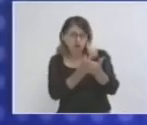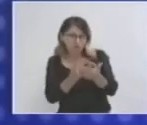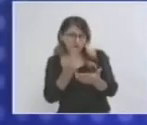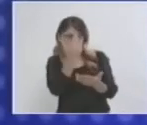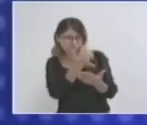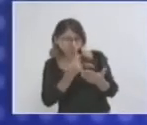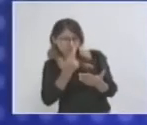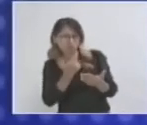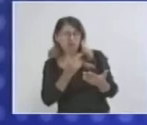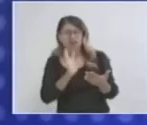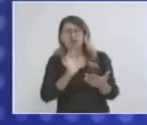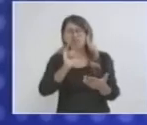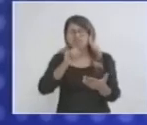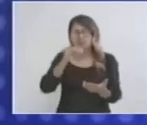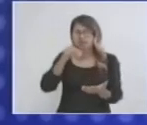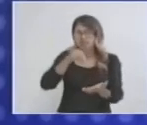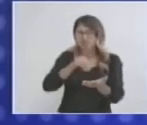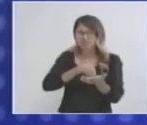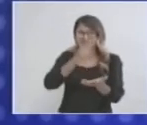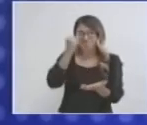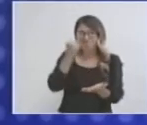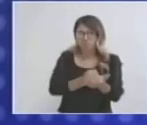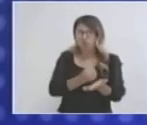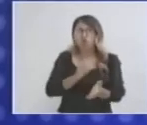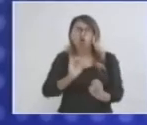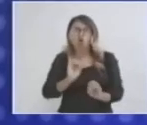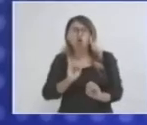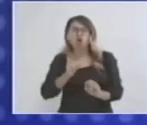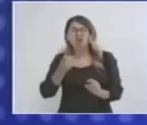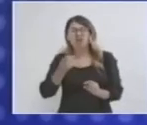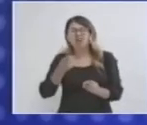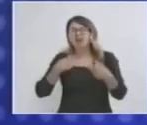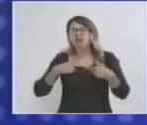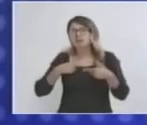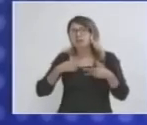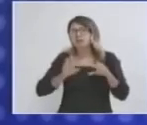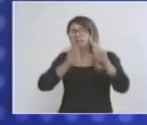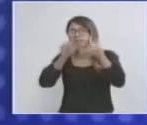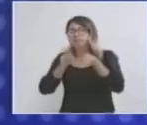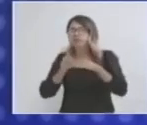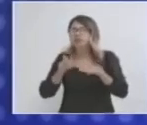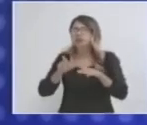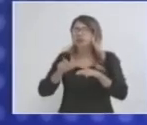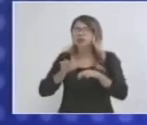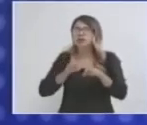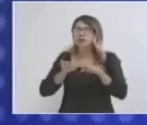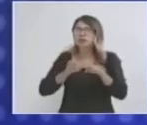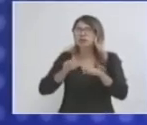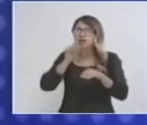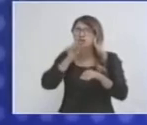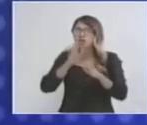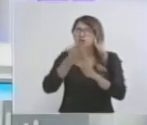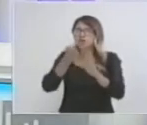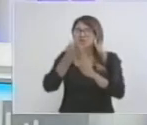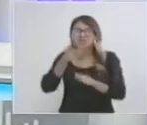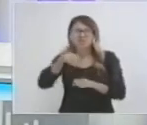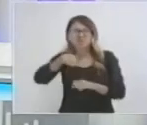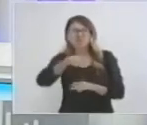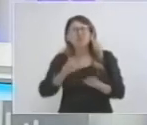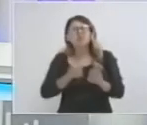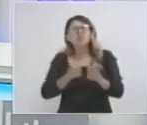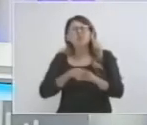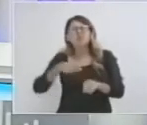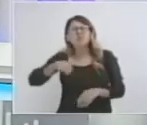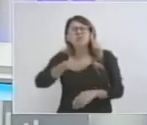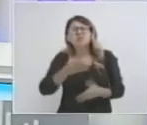o cuando el constructor entra a una licitación, etc. ¿Qué es lo que le fortalece precisamente a participar